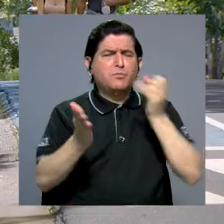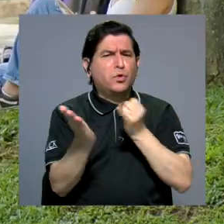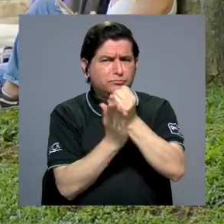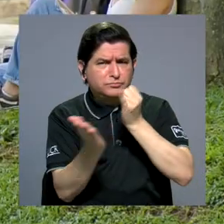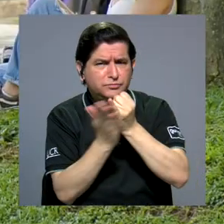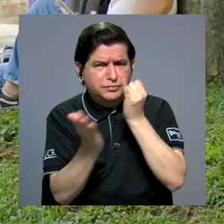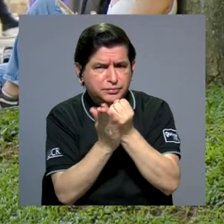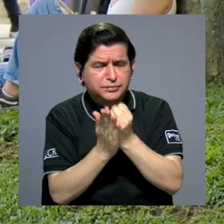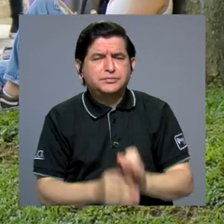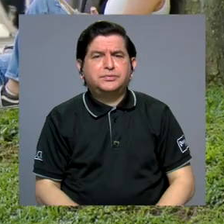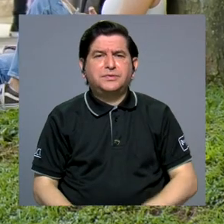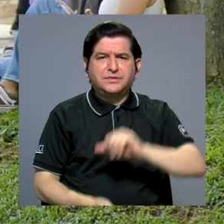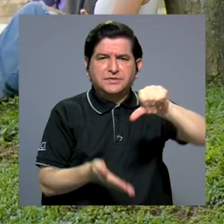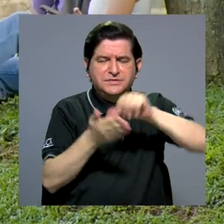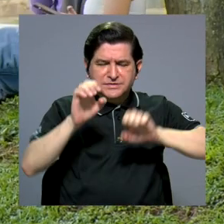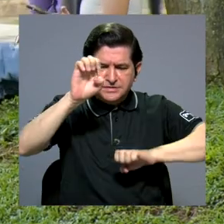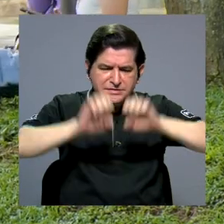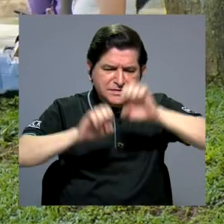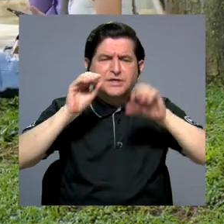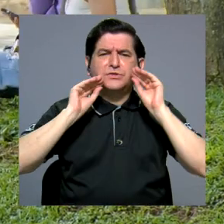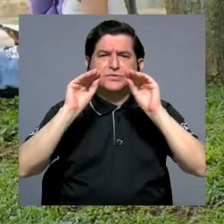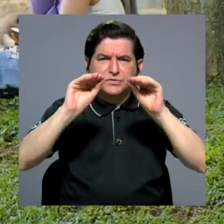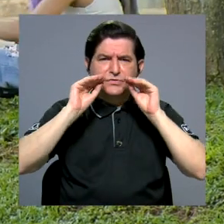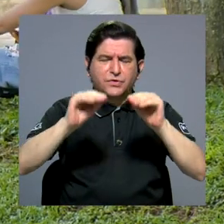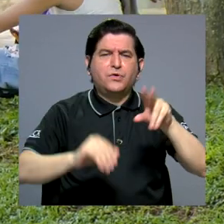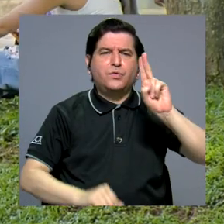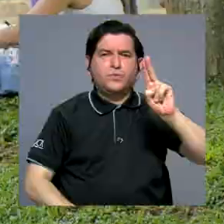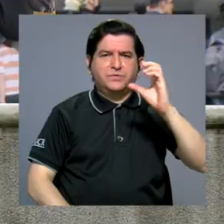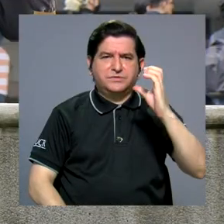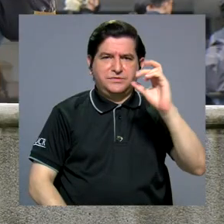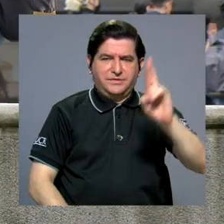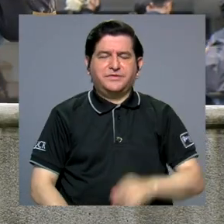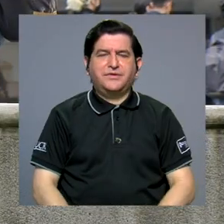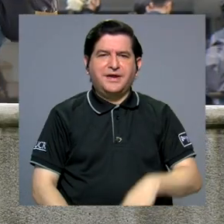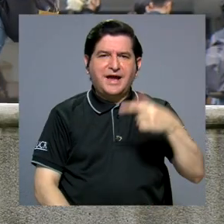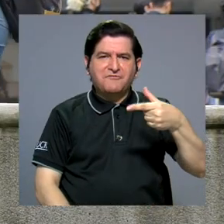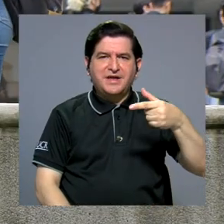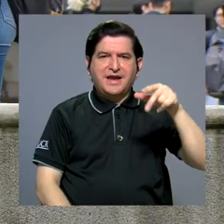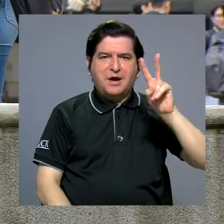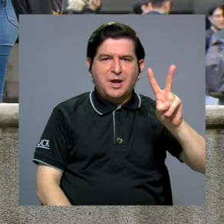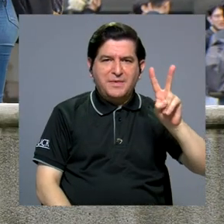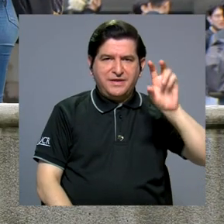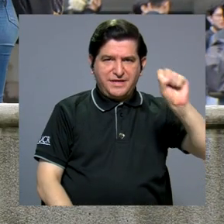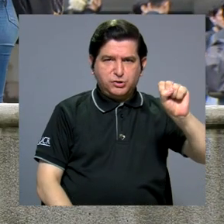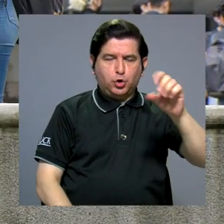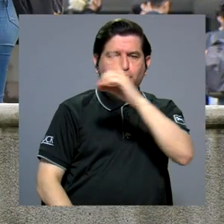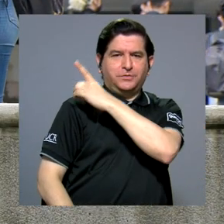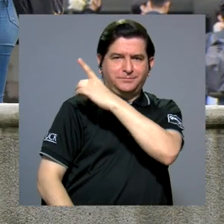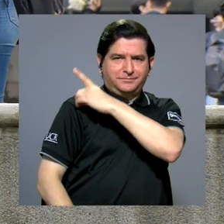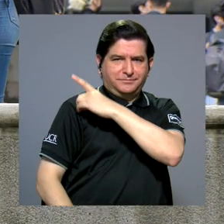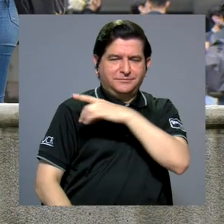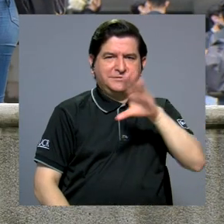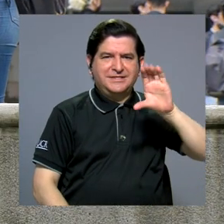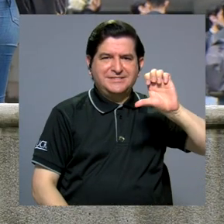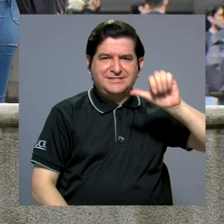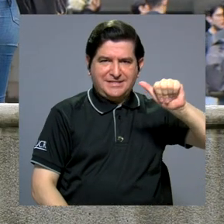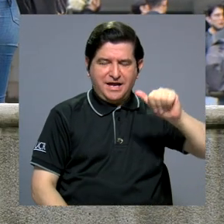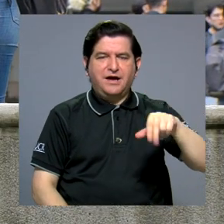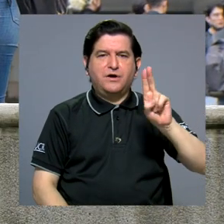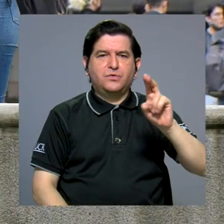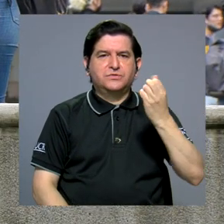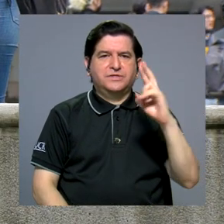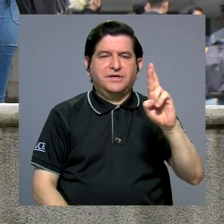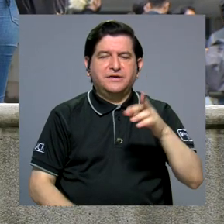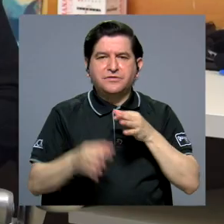investigación de parte del Centro de Evaluación Académica de la UCR. Gabriela Valverde Soto, directora del CEA de la UCR, nos